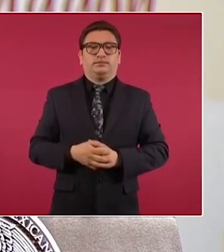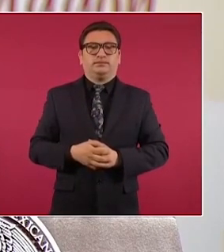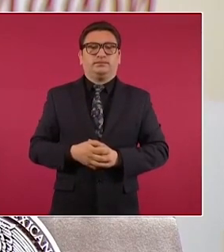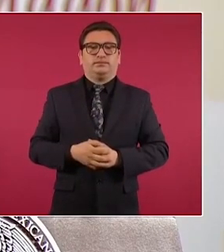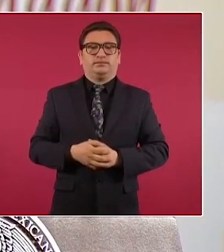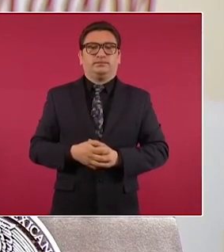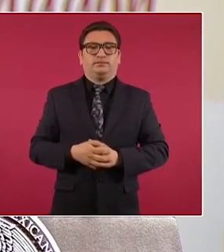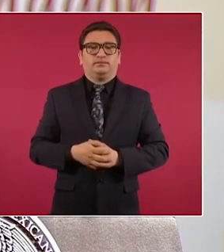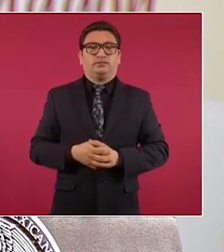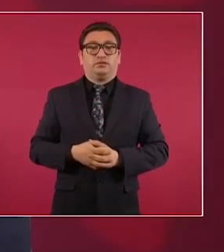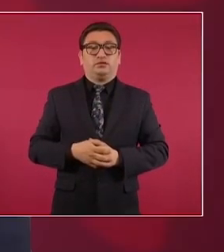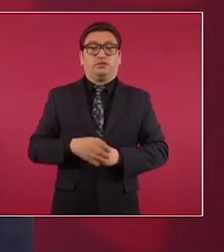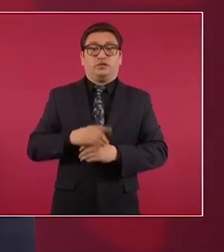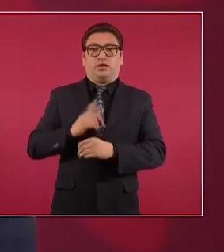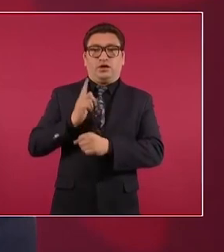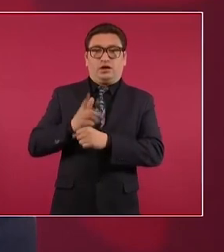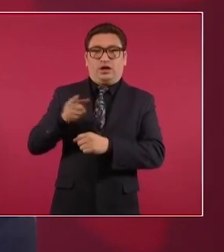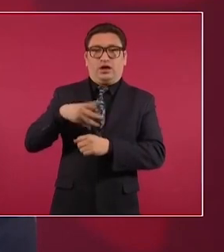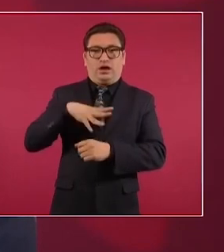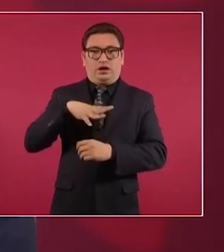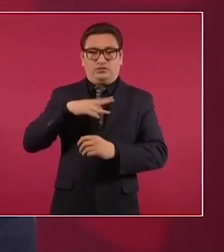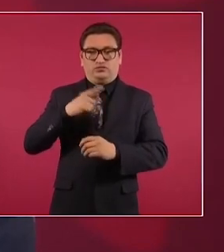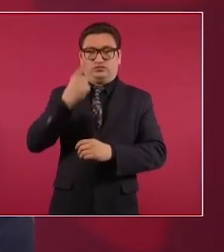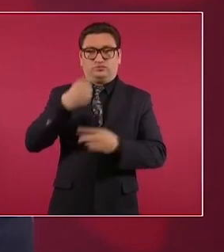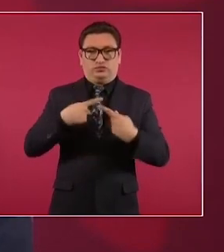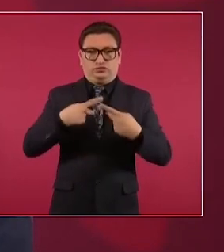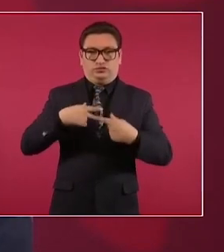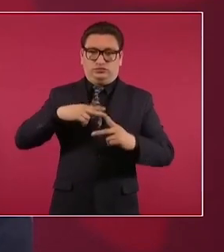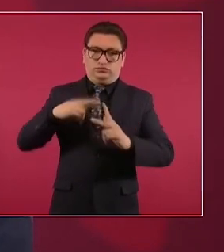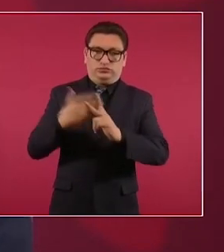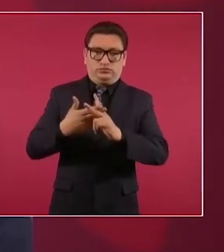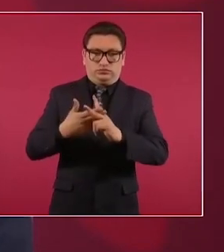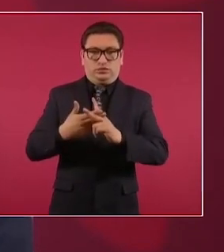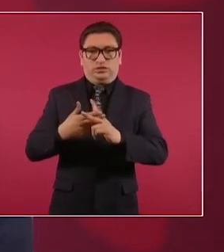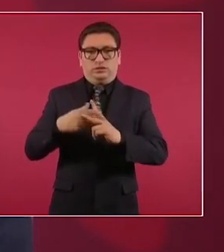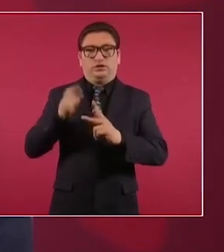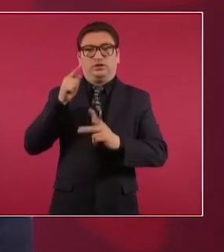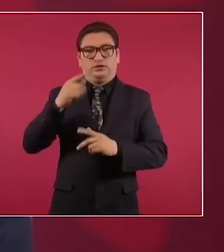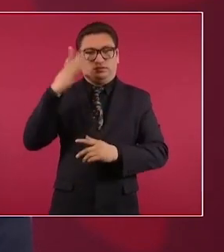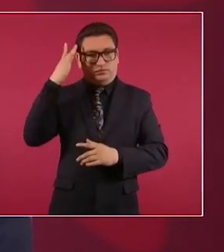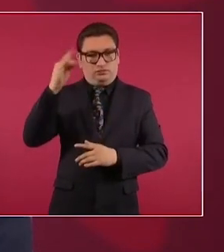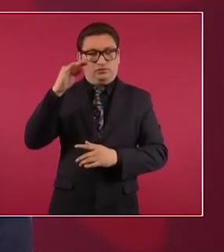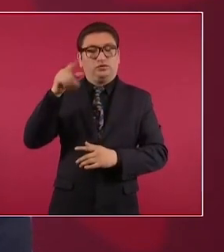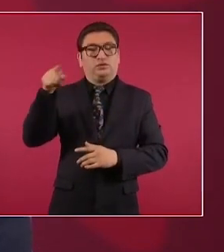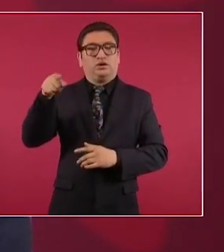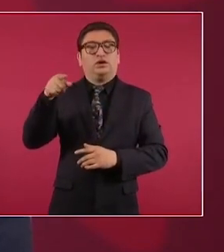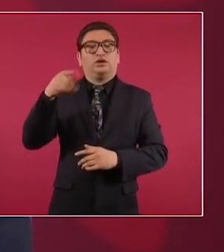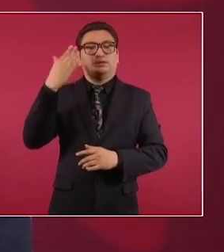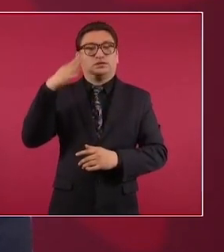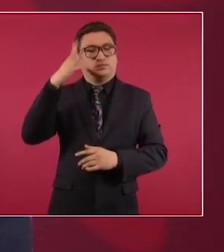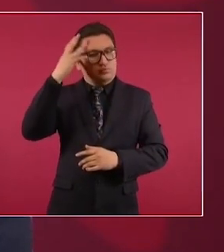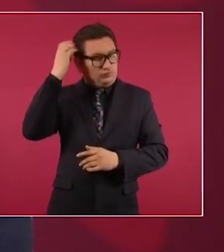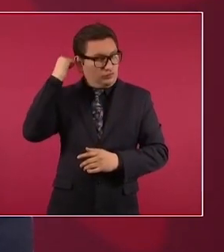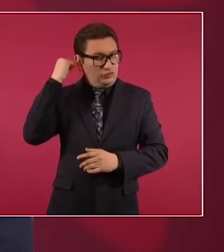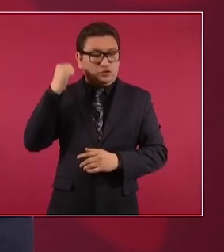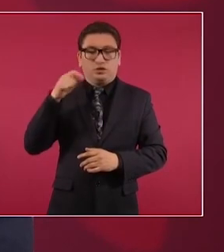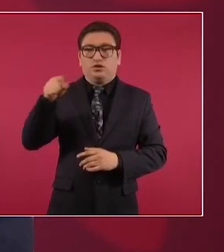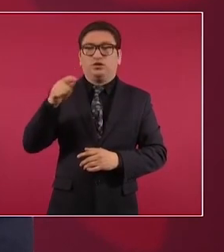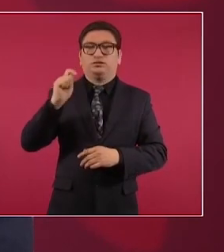manifestó un homicidio un hecho criminal en Cuernavaca Morelos donde fue